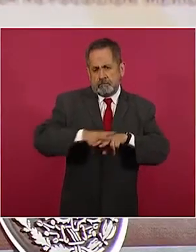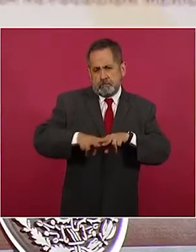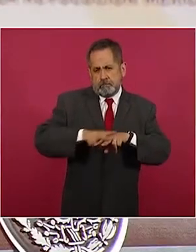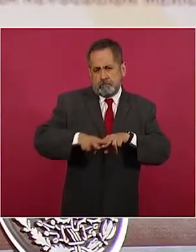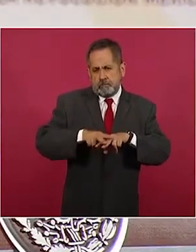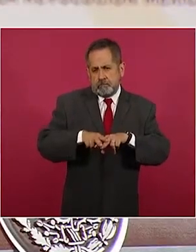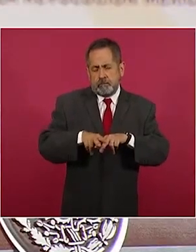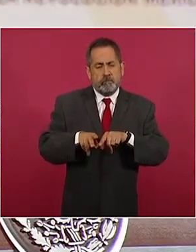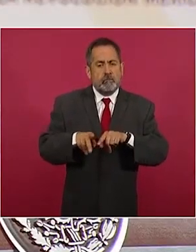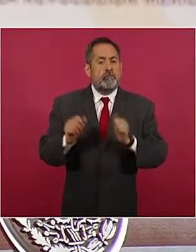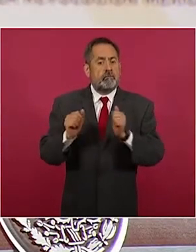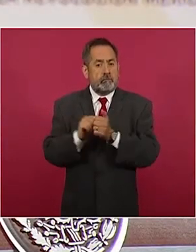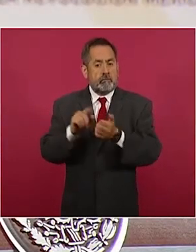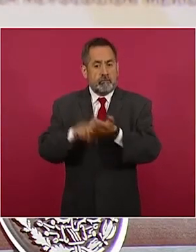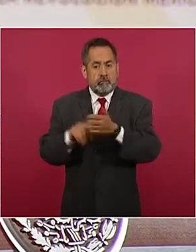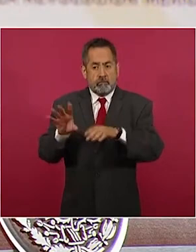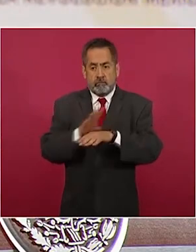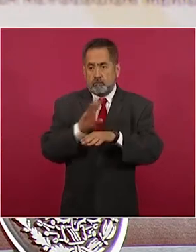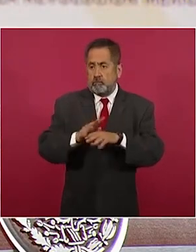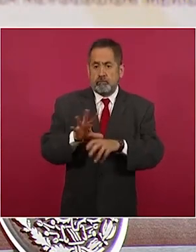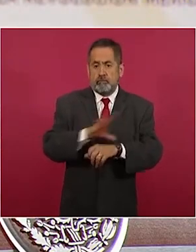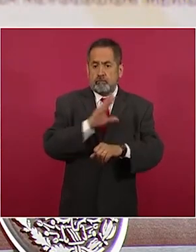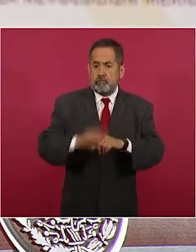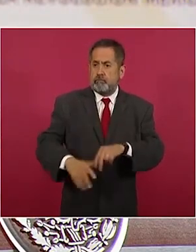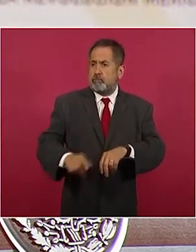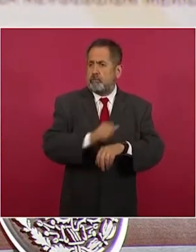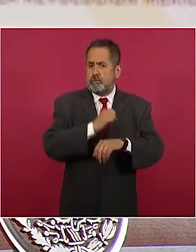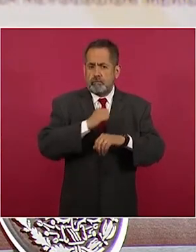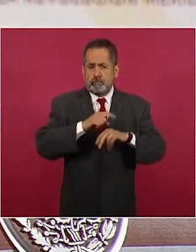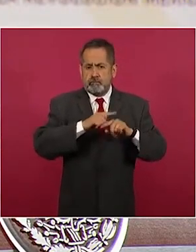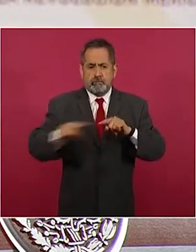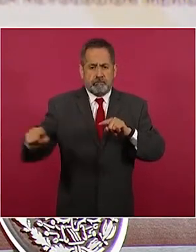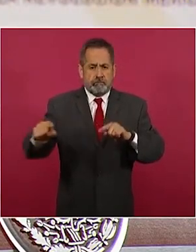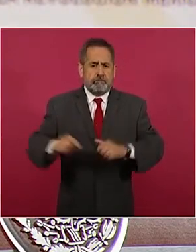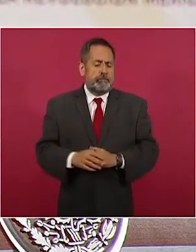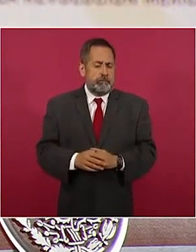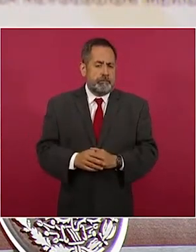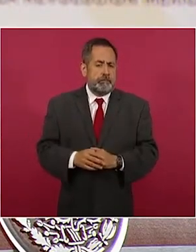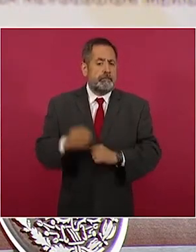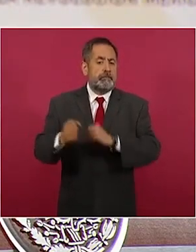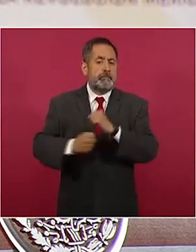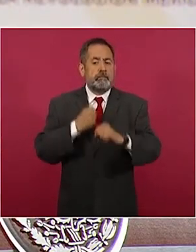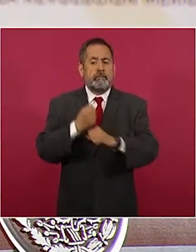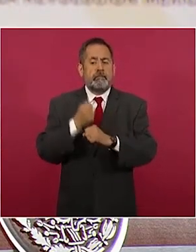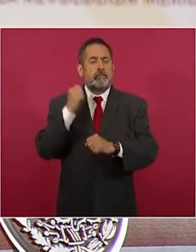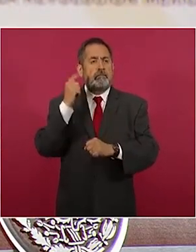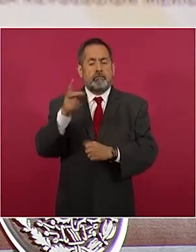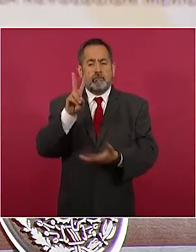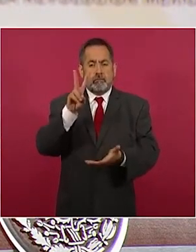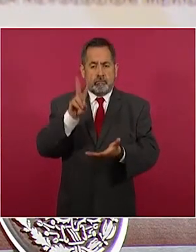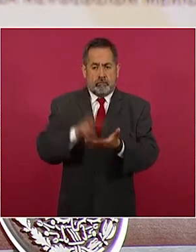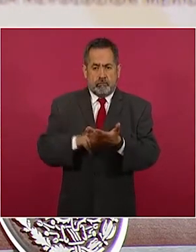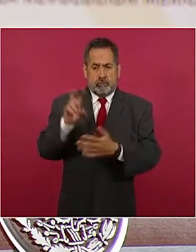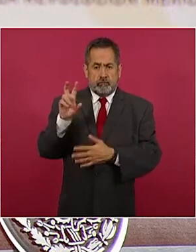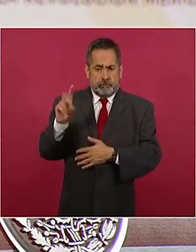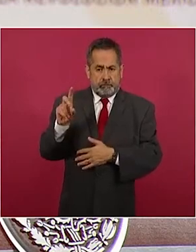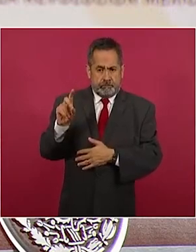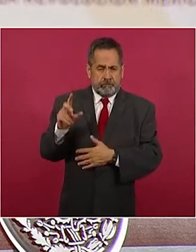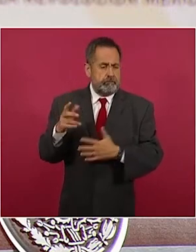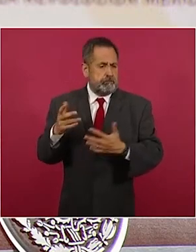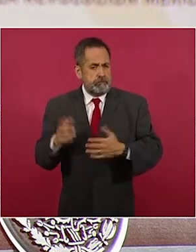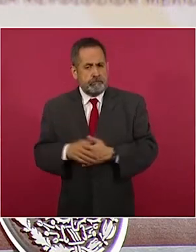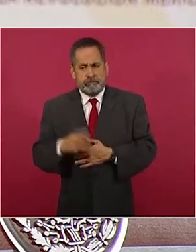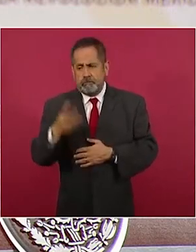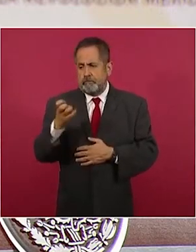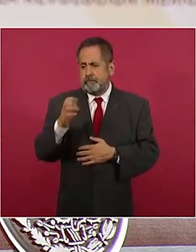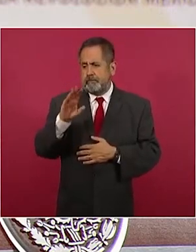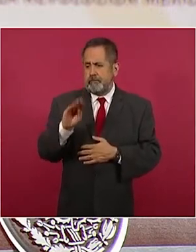electrificada en su totalidad. Para el año 2030, se estima la mitigación de 392